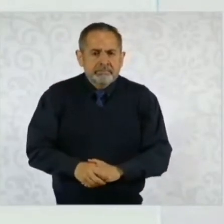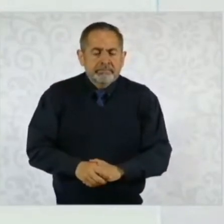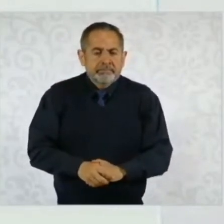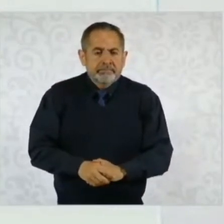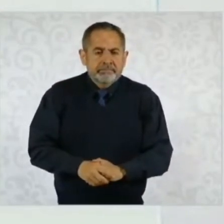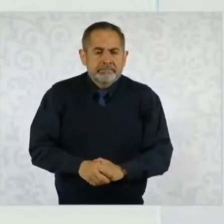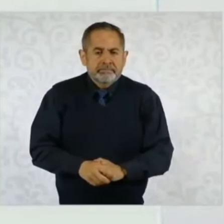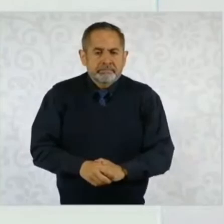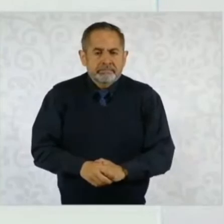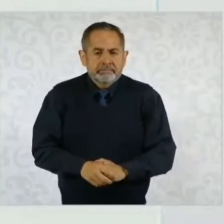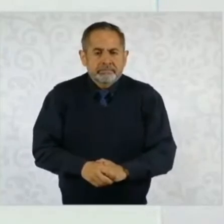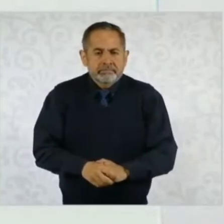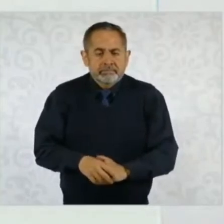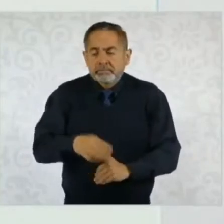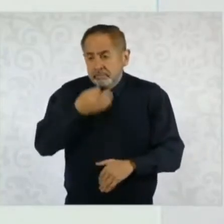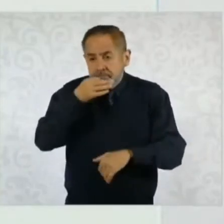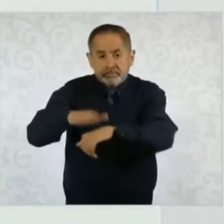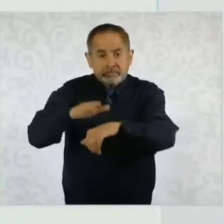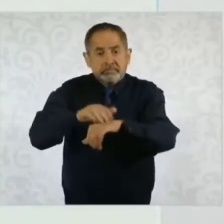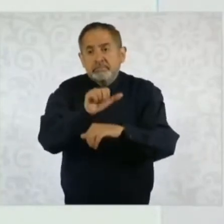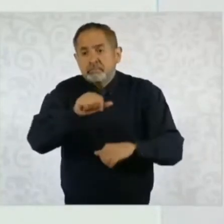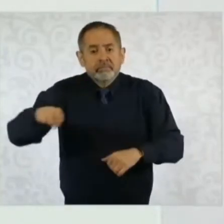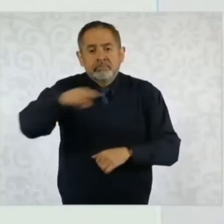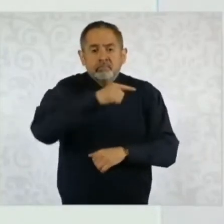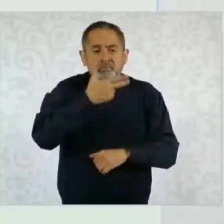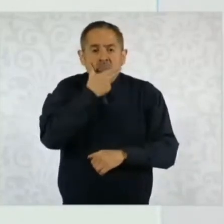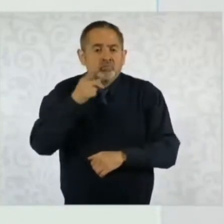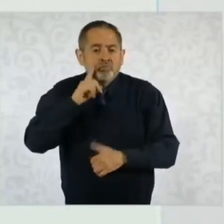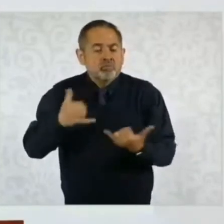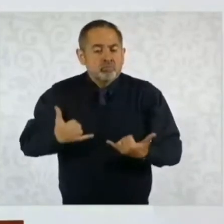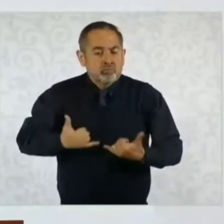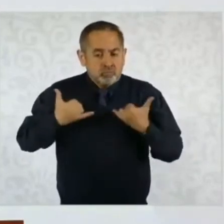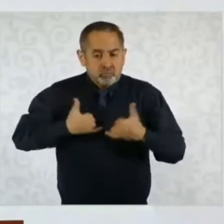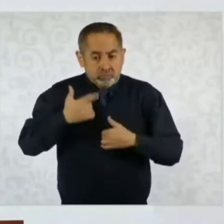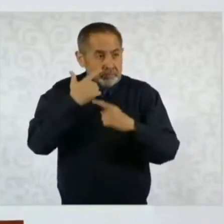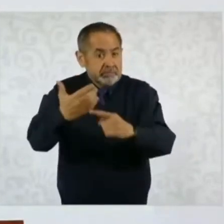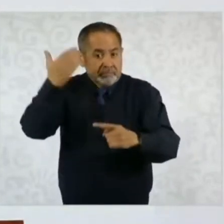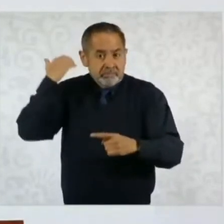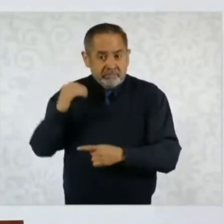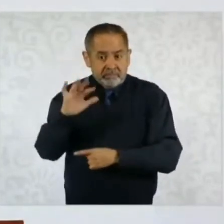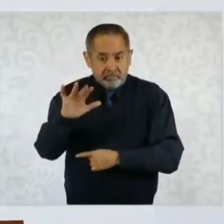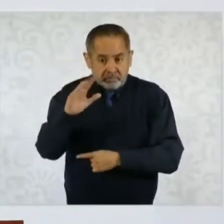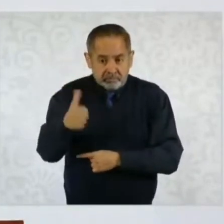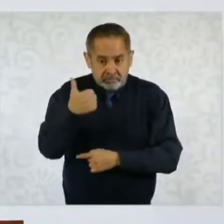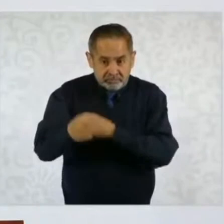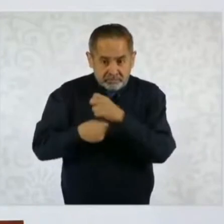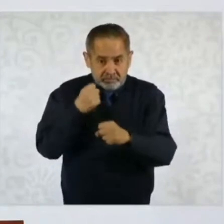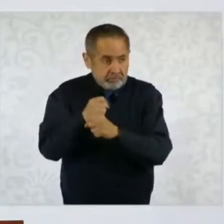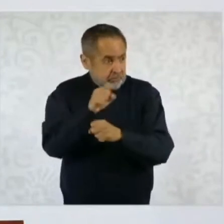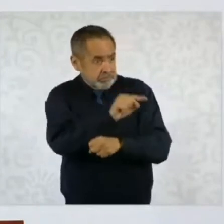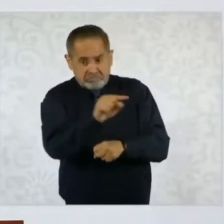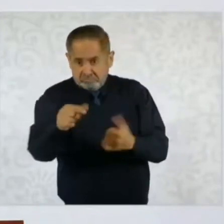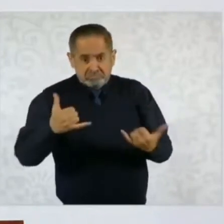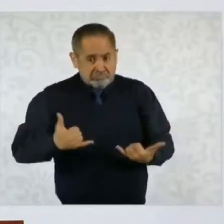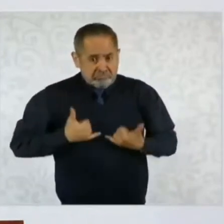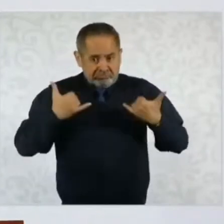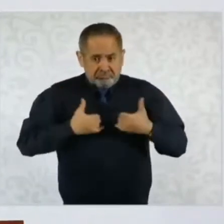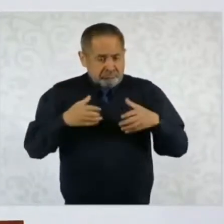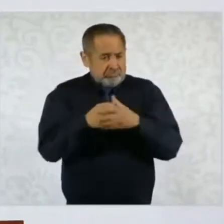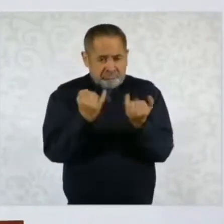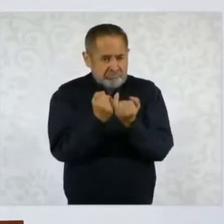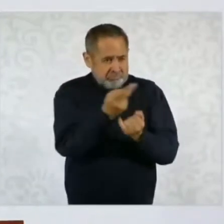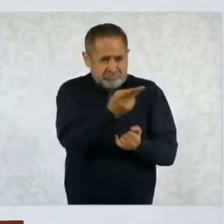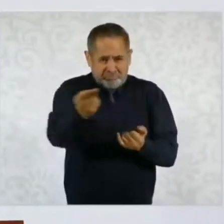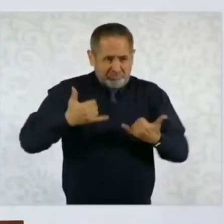Para los jóvenes, las jóvenes, se hace 56 años jóvenes como ustedes,